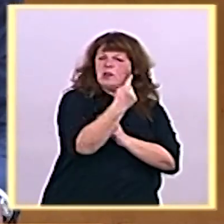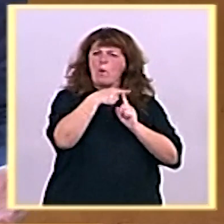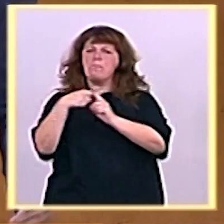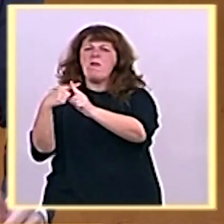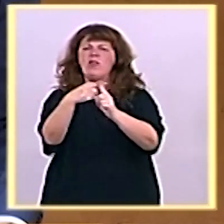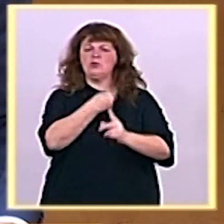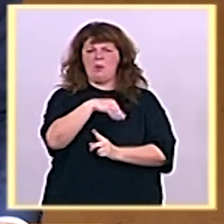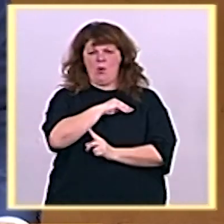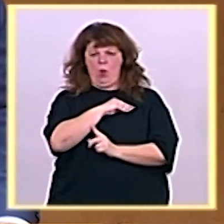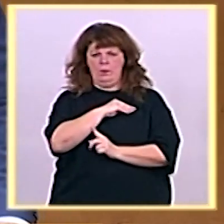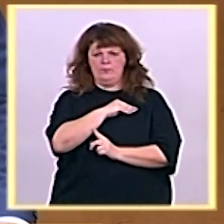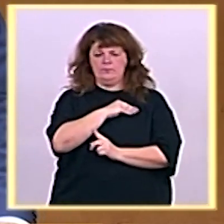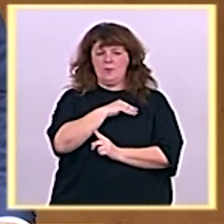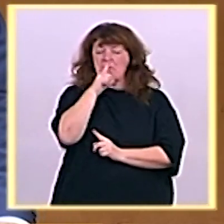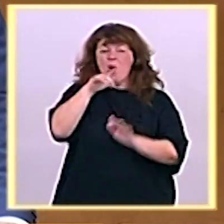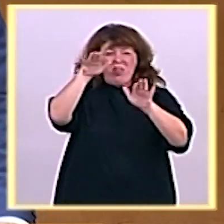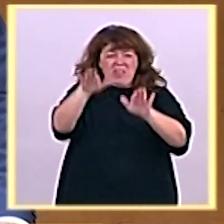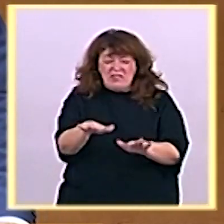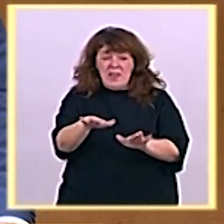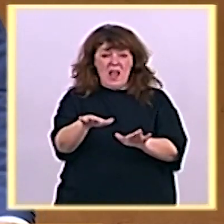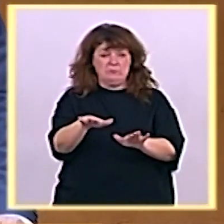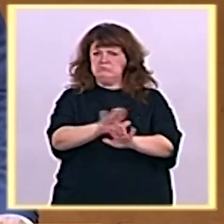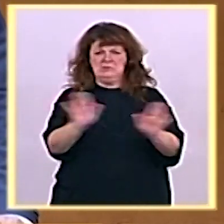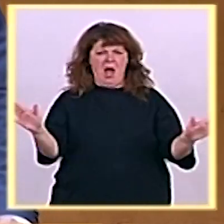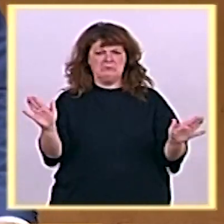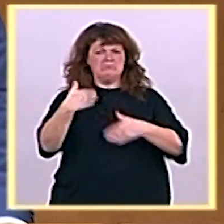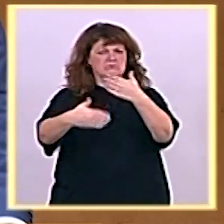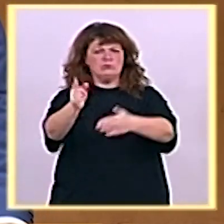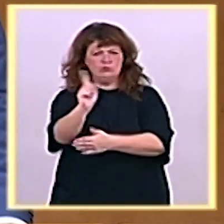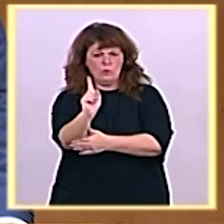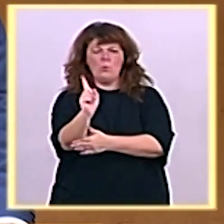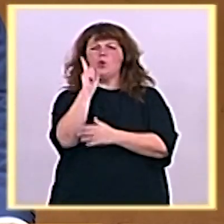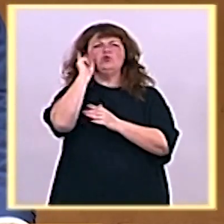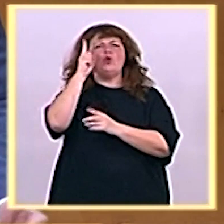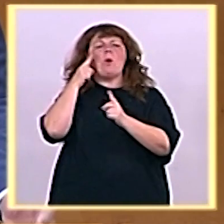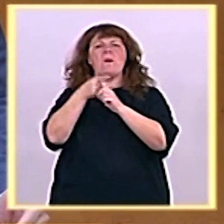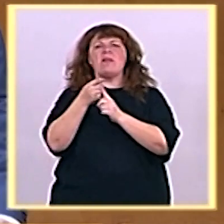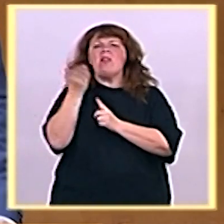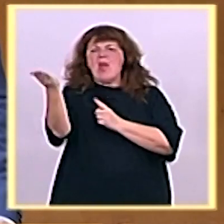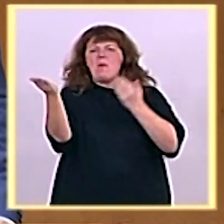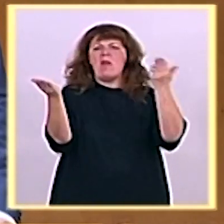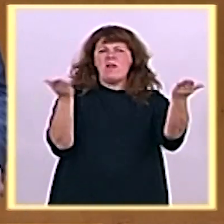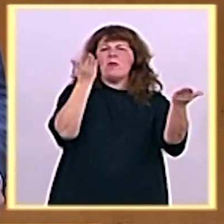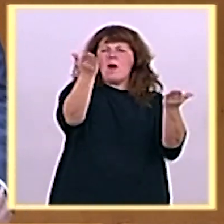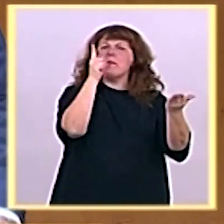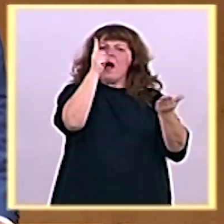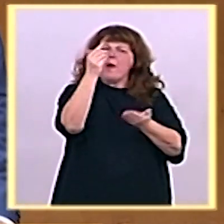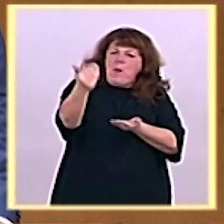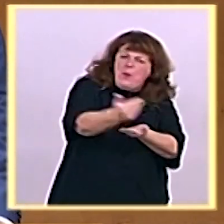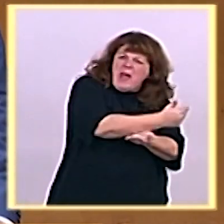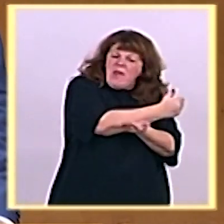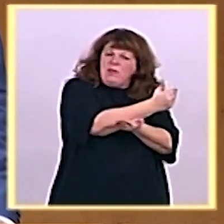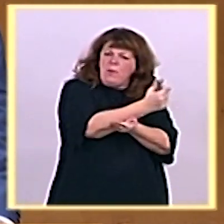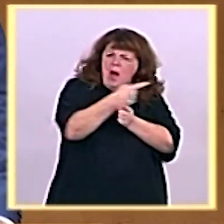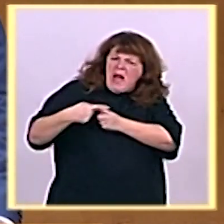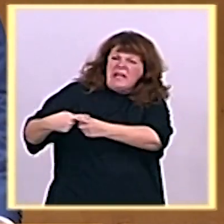El propósito del Gobierno no se limita a demandar a las empresas un reparto más justo de los beneficios. Nuestro propósito es también que las empresas